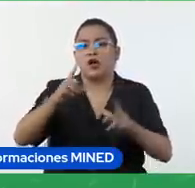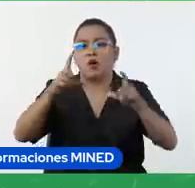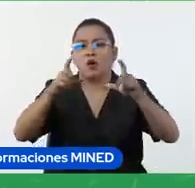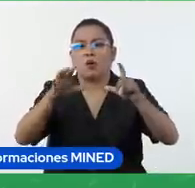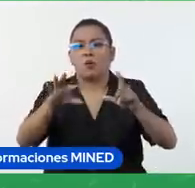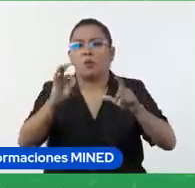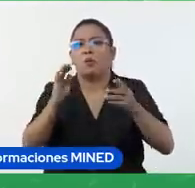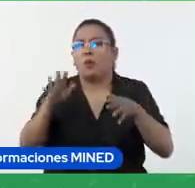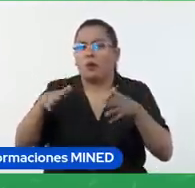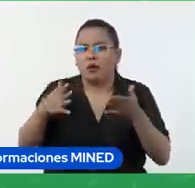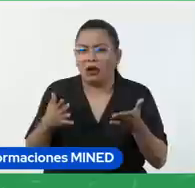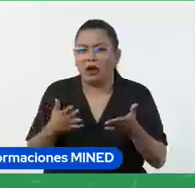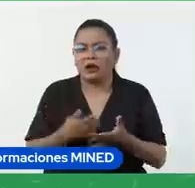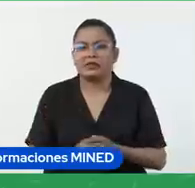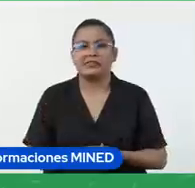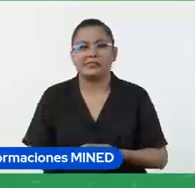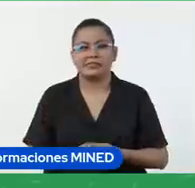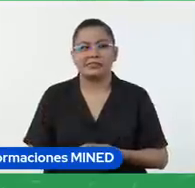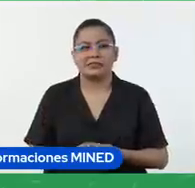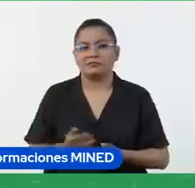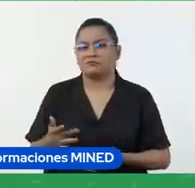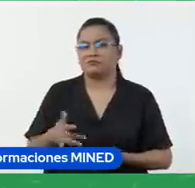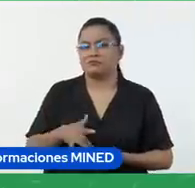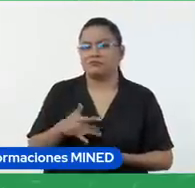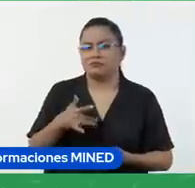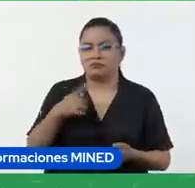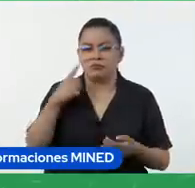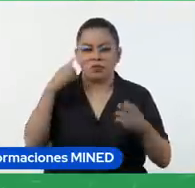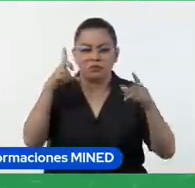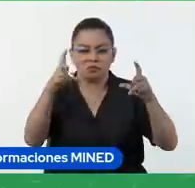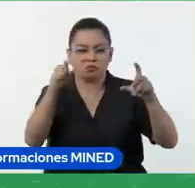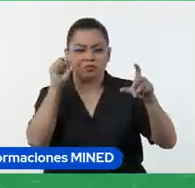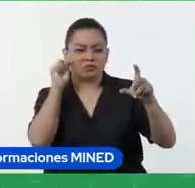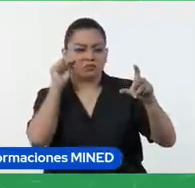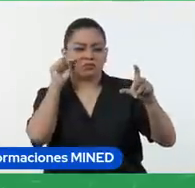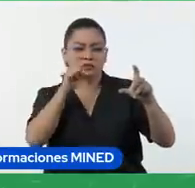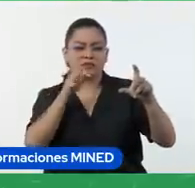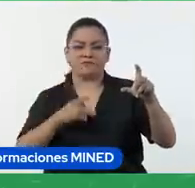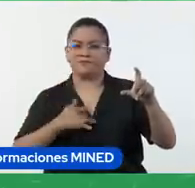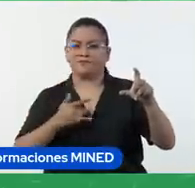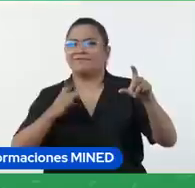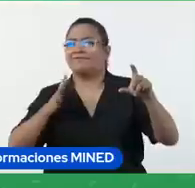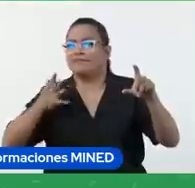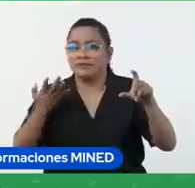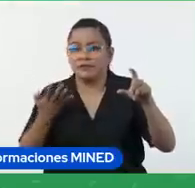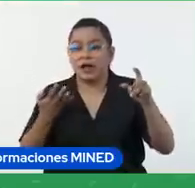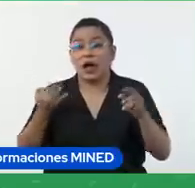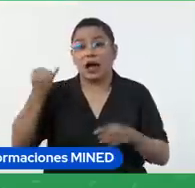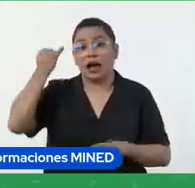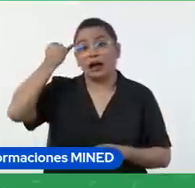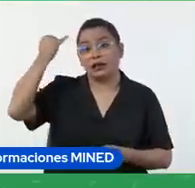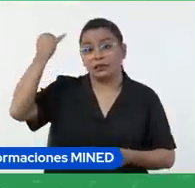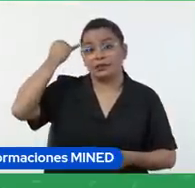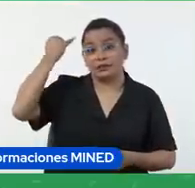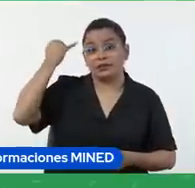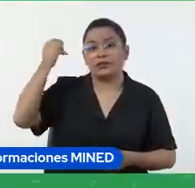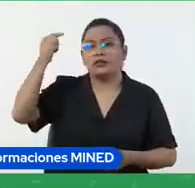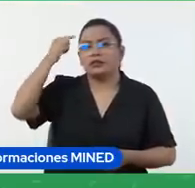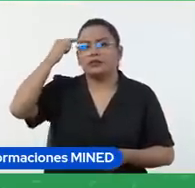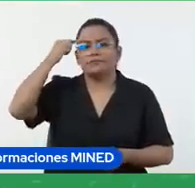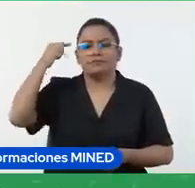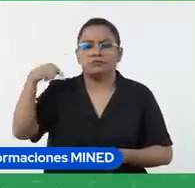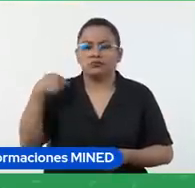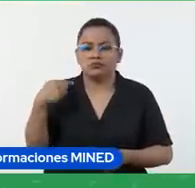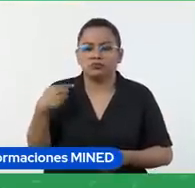a qué se debe esa intervención, qué sienten al ver esa imagen, etc. La idea es que puedan ir siempre pensando en